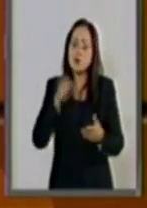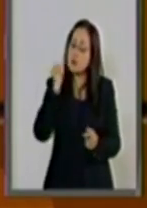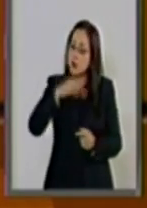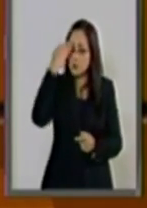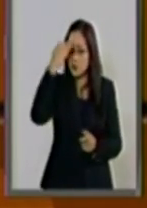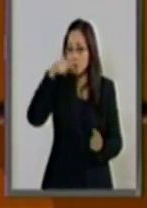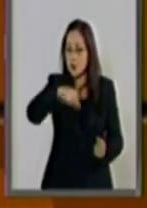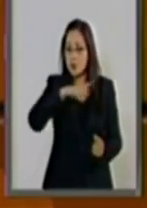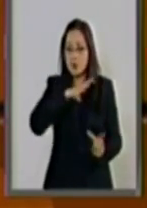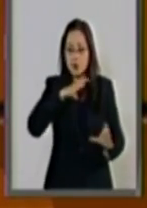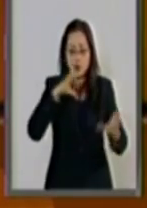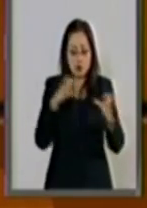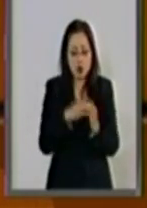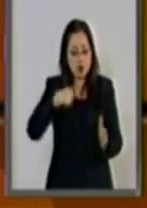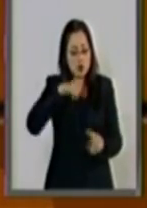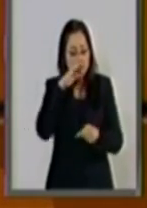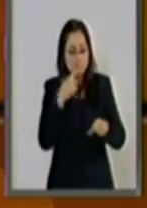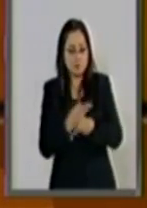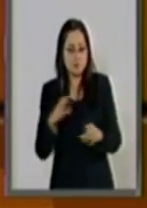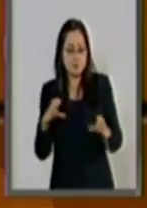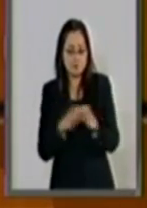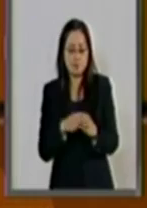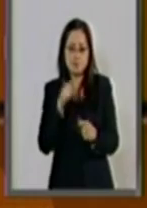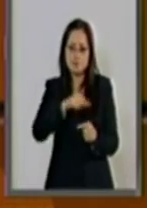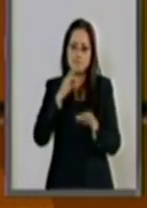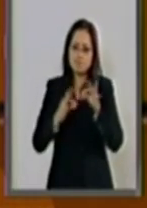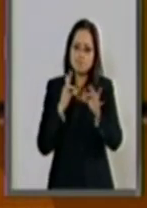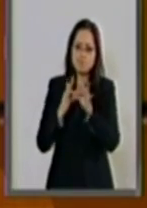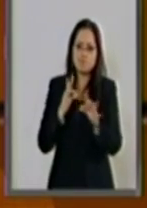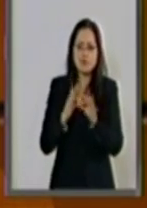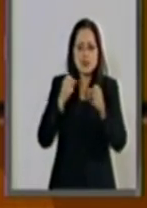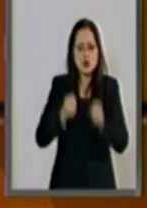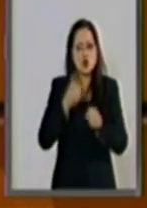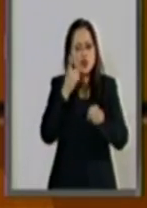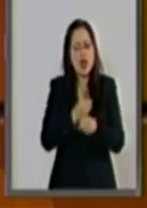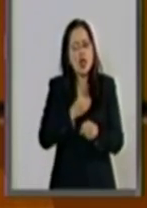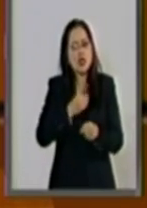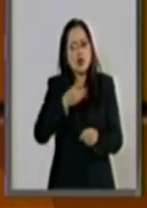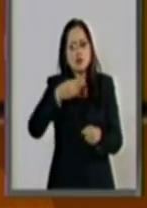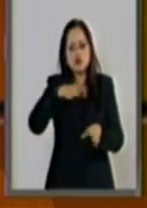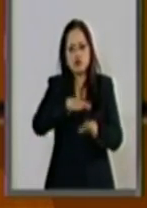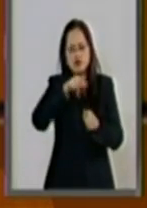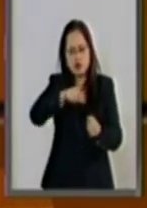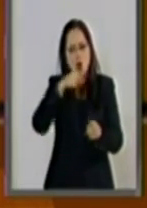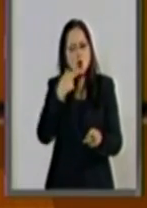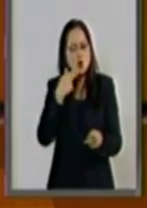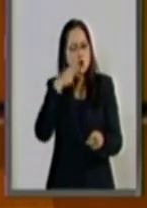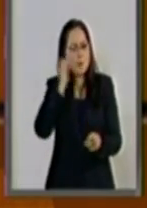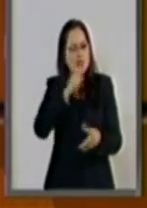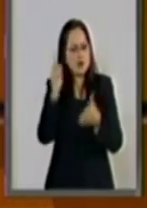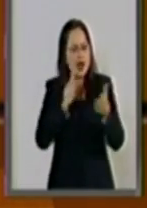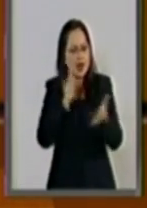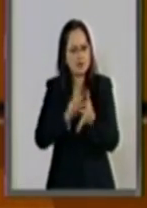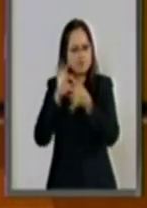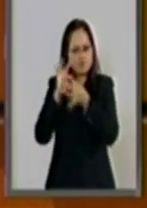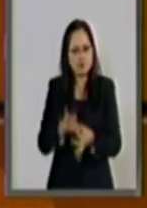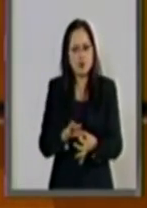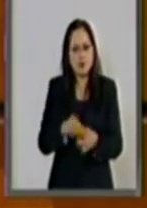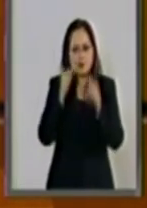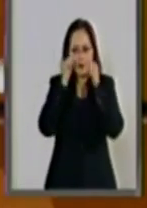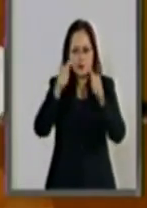brindan, como es nuestra obligación, garantías de seguridad jurídica en su aplicación. Por su atención